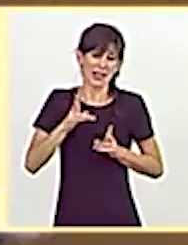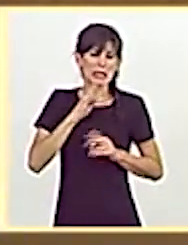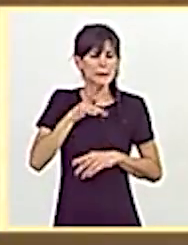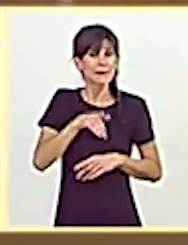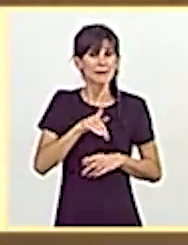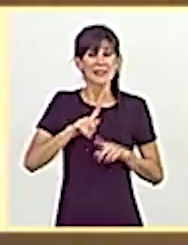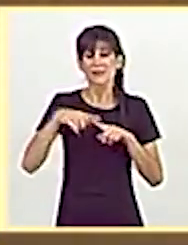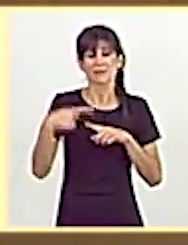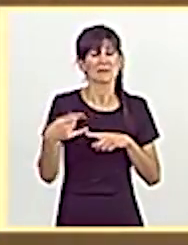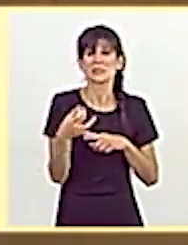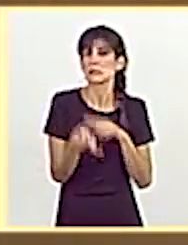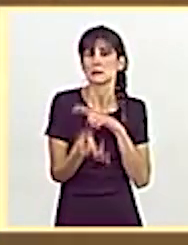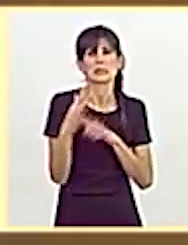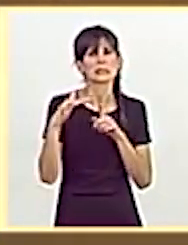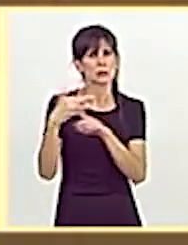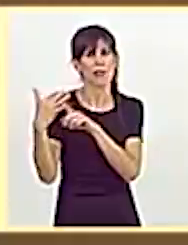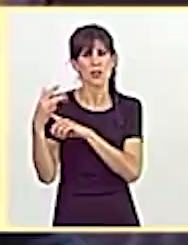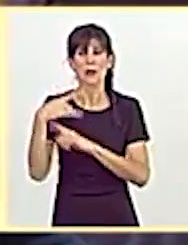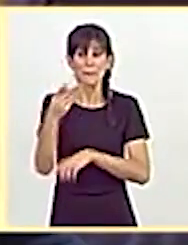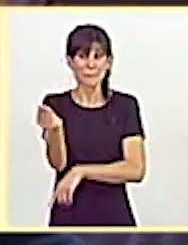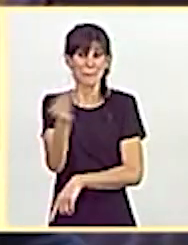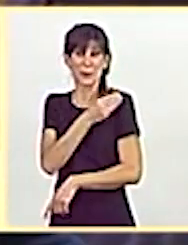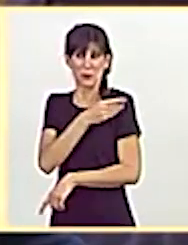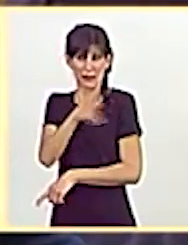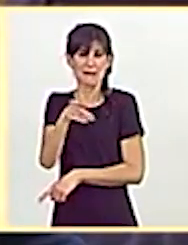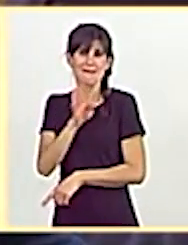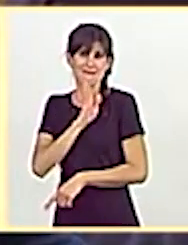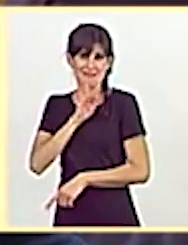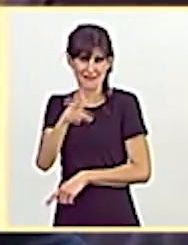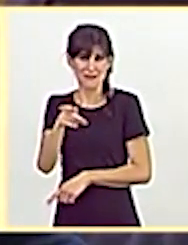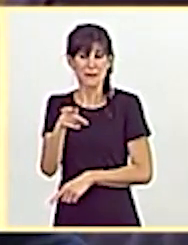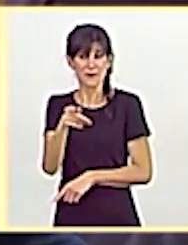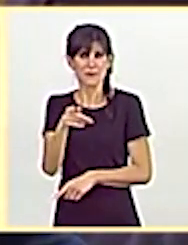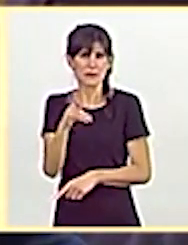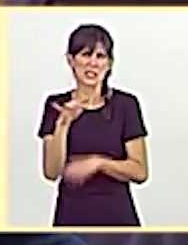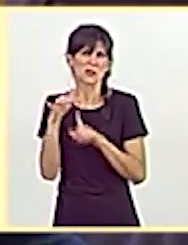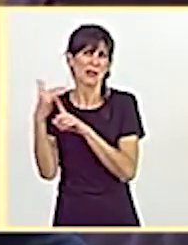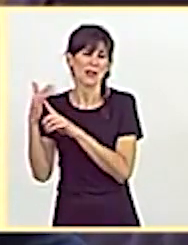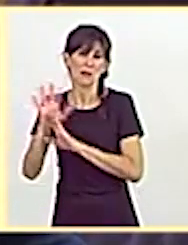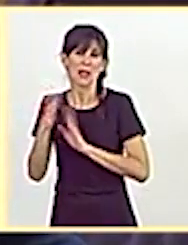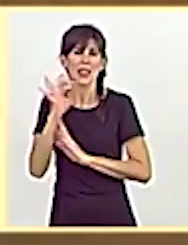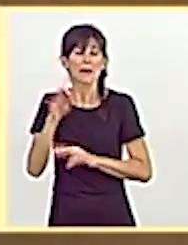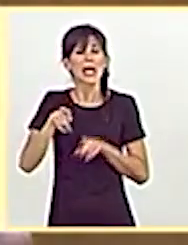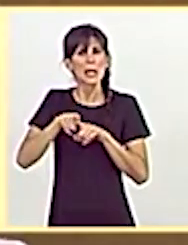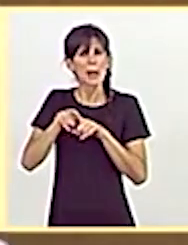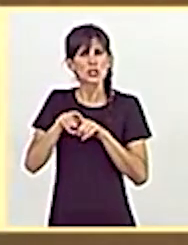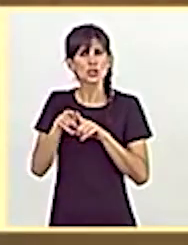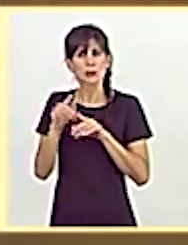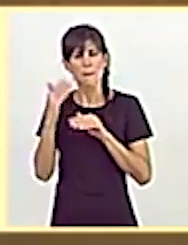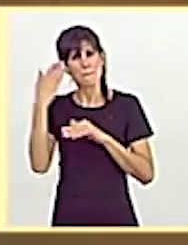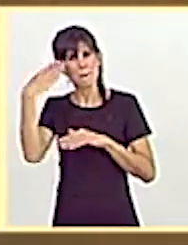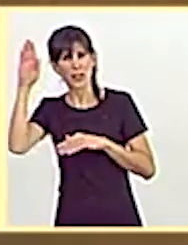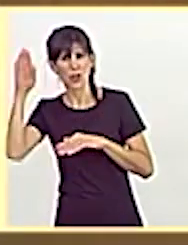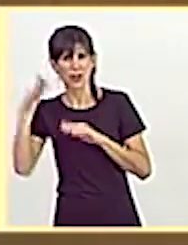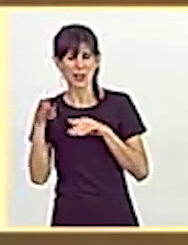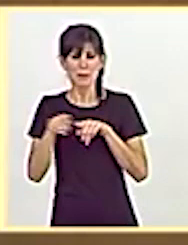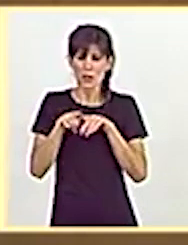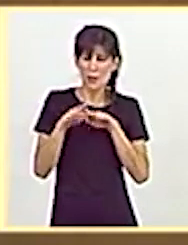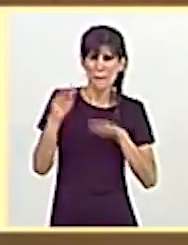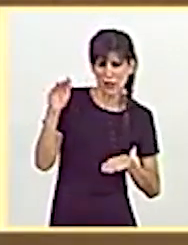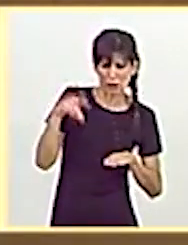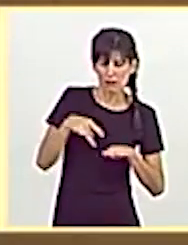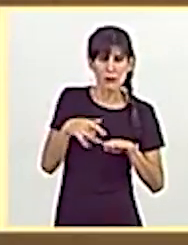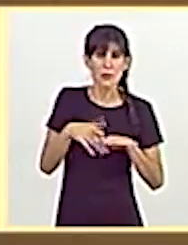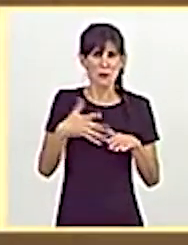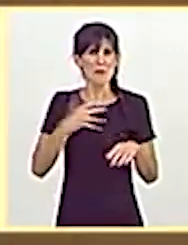situaciones de las que usted daba cuenta en su pregunta. Tenemos que equiparar a hermanos mayores y menores que pudieron recuperar la